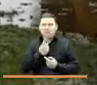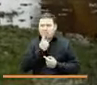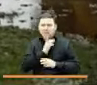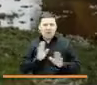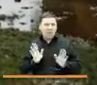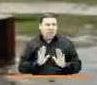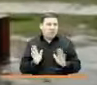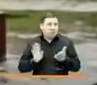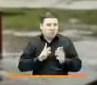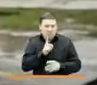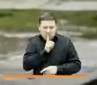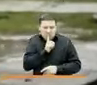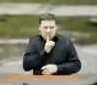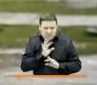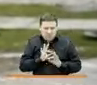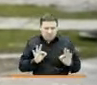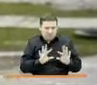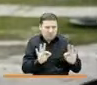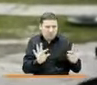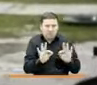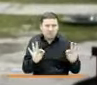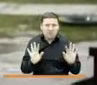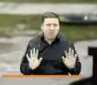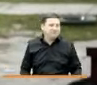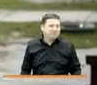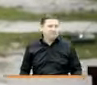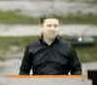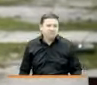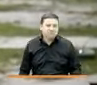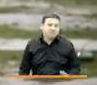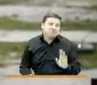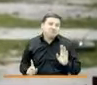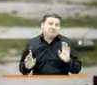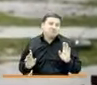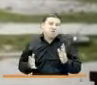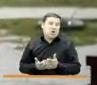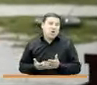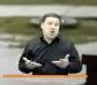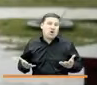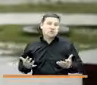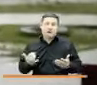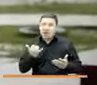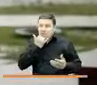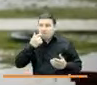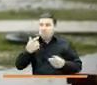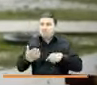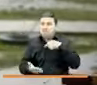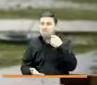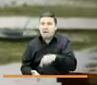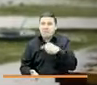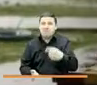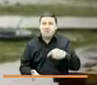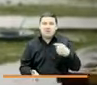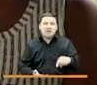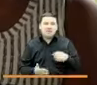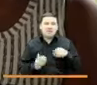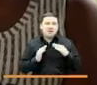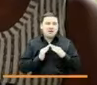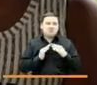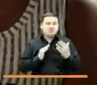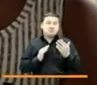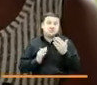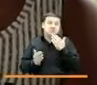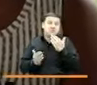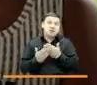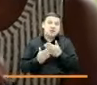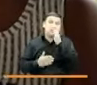pasado nada todo el mundo nada como si nada pero ya las cosas estaban sucediendo pero callataron la casa y gracias a